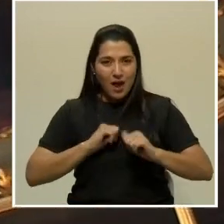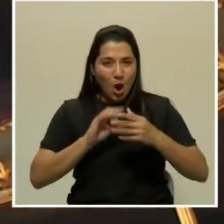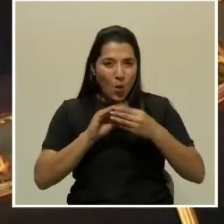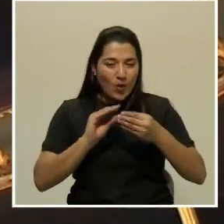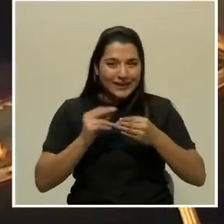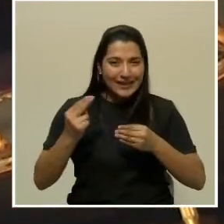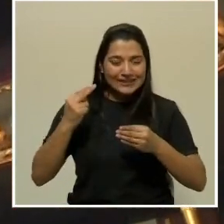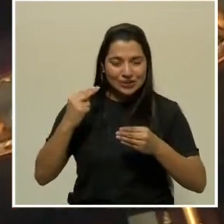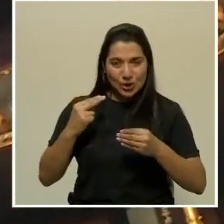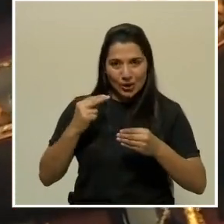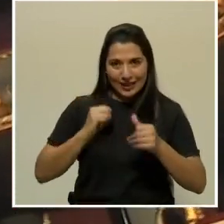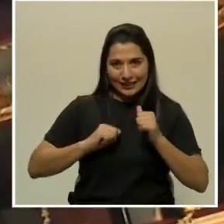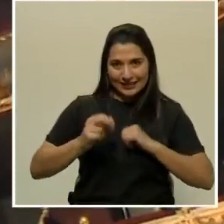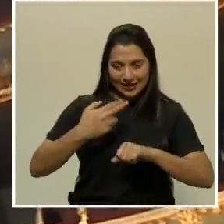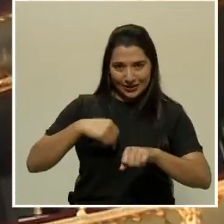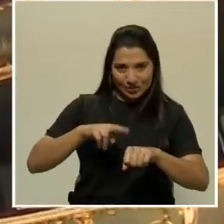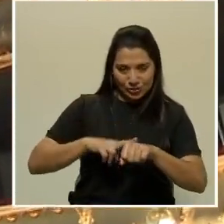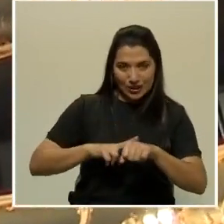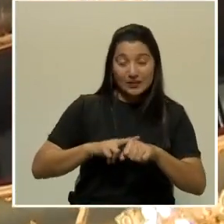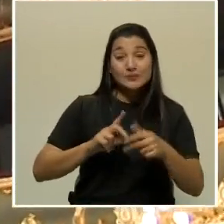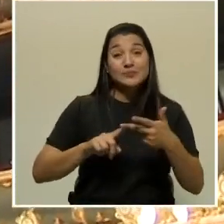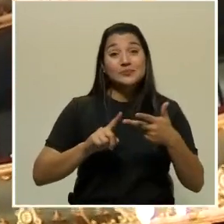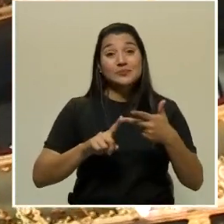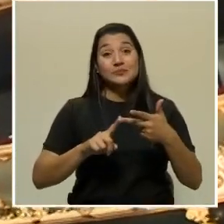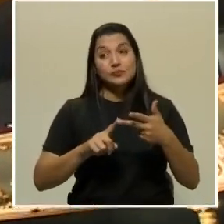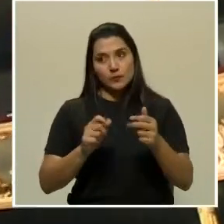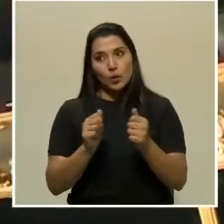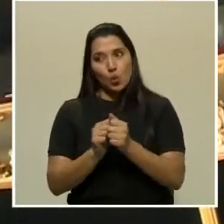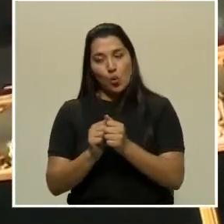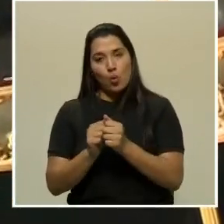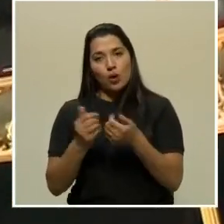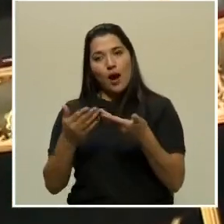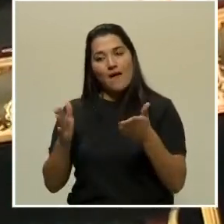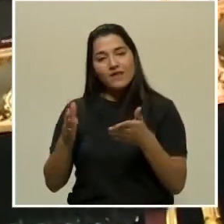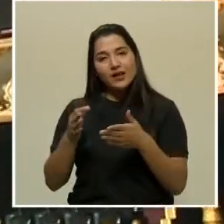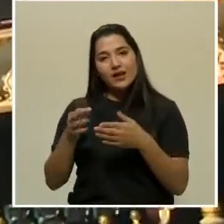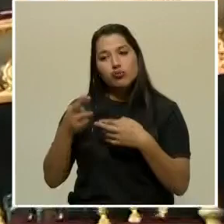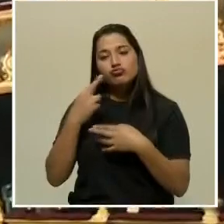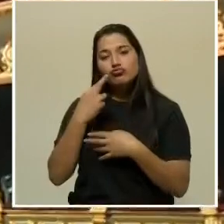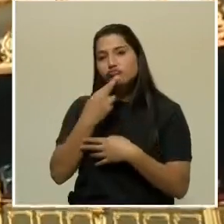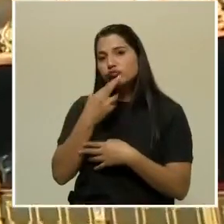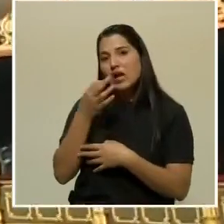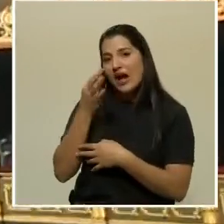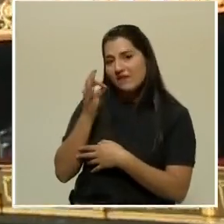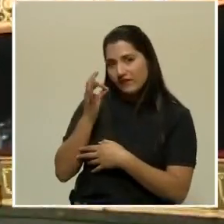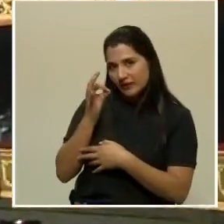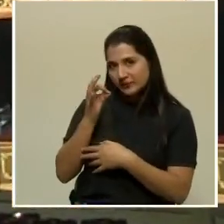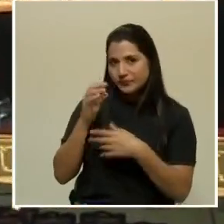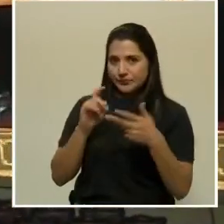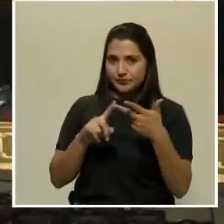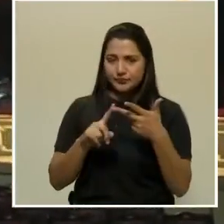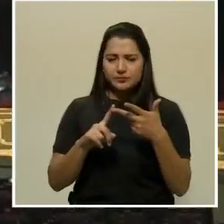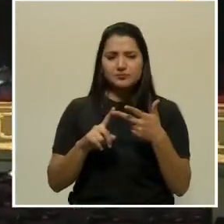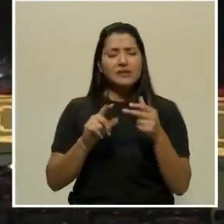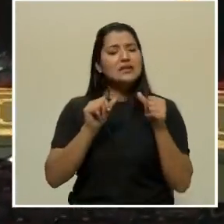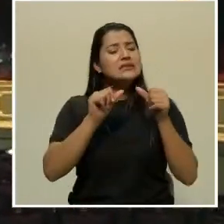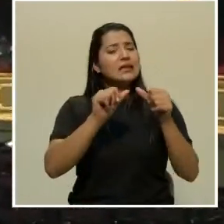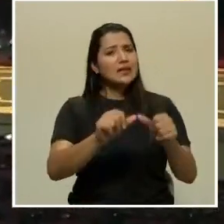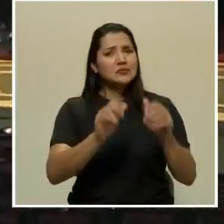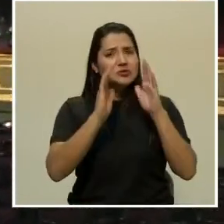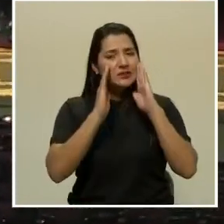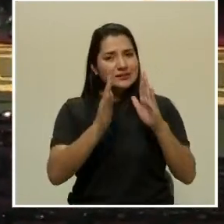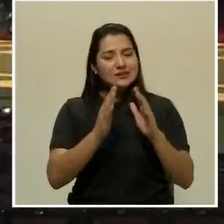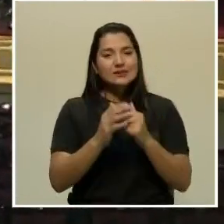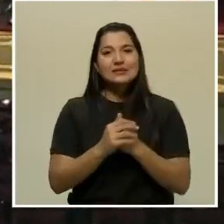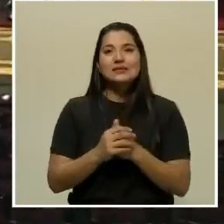de julio, junto con el café, y ahí seguimos atendiendo. ¿Y con qué